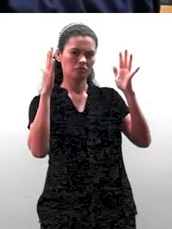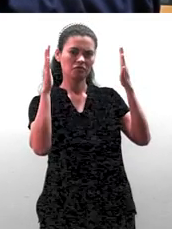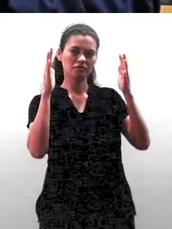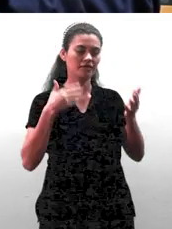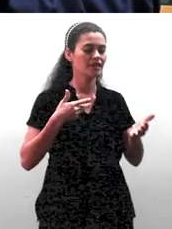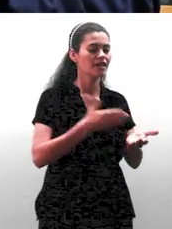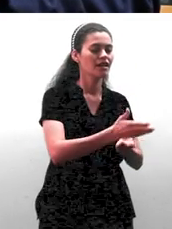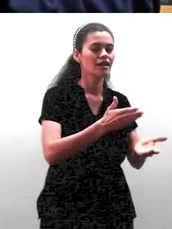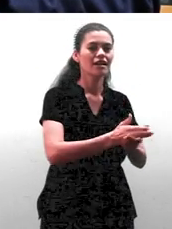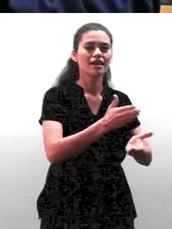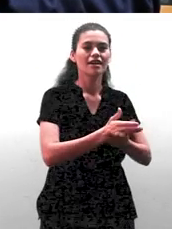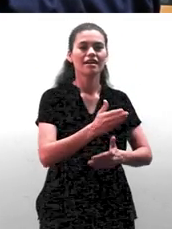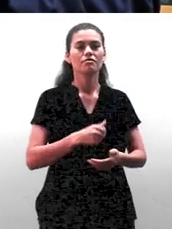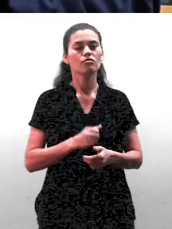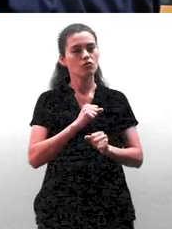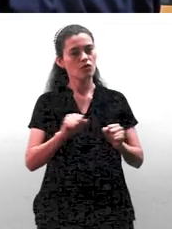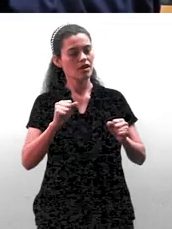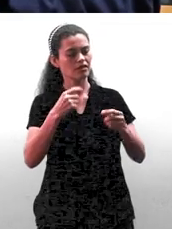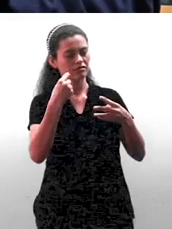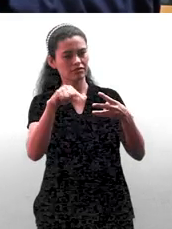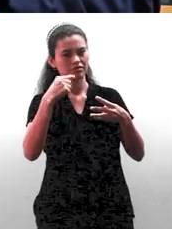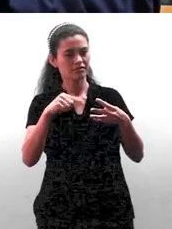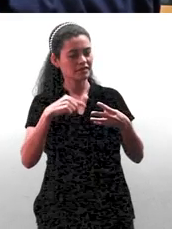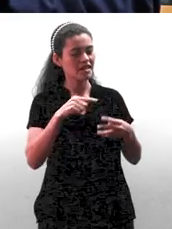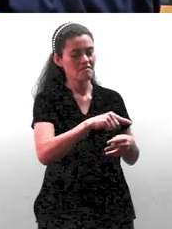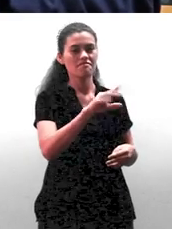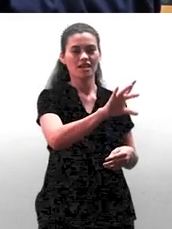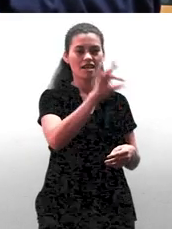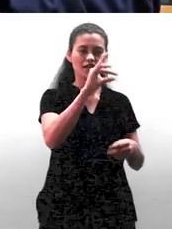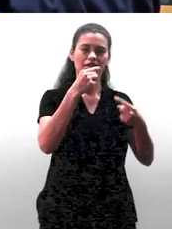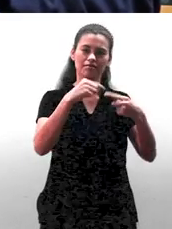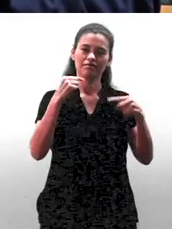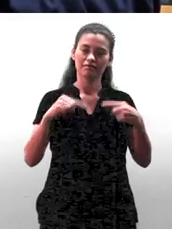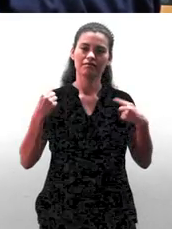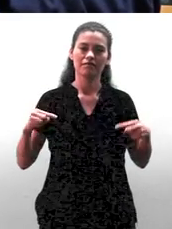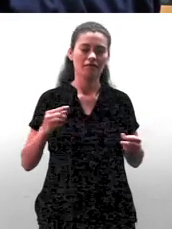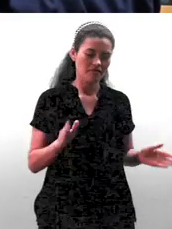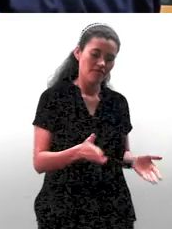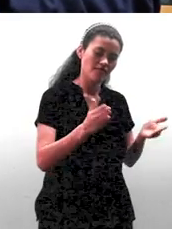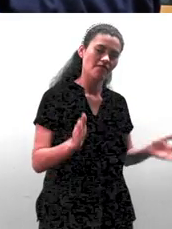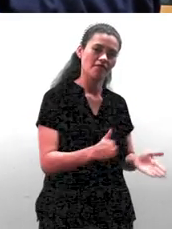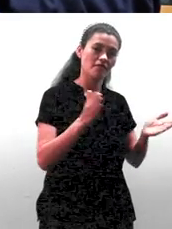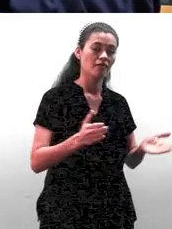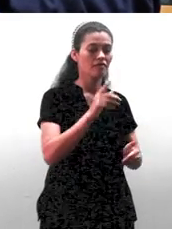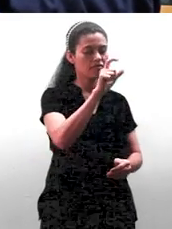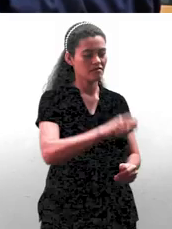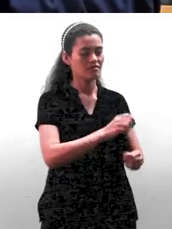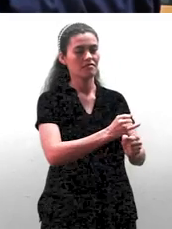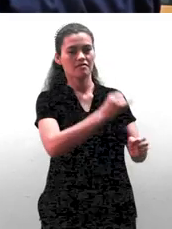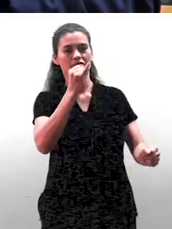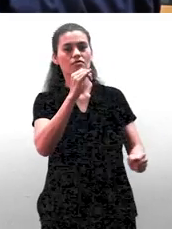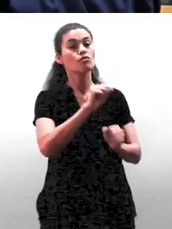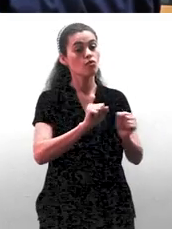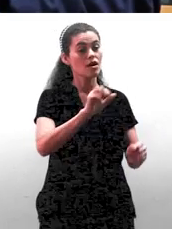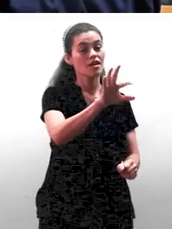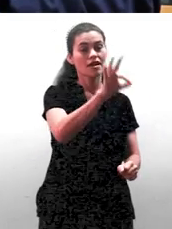Estamos ayudando a que nuestros hijos tengan todos los elementos para decidir. Entonces, no tenerle miedo a que ellos decidan, a que ellos